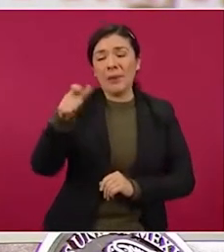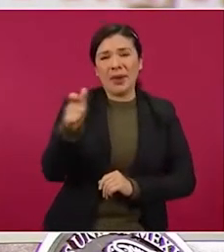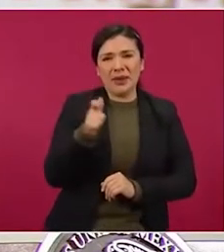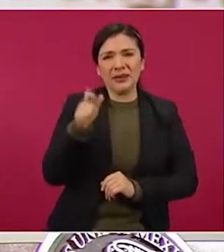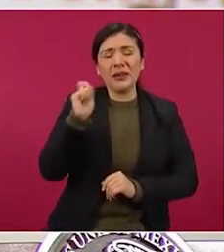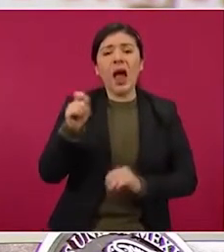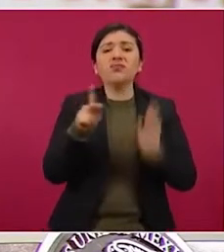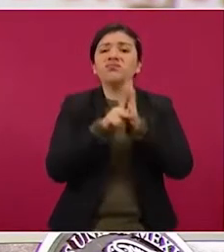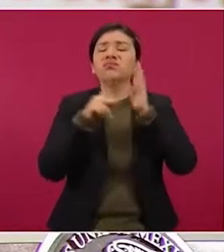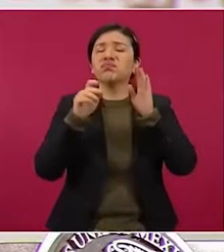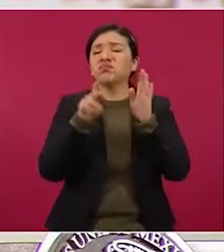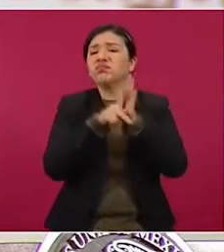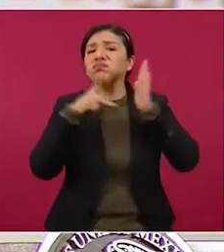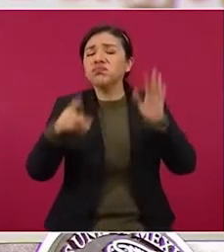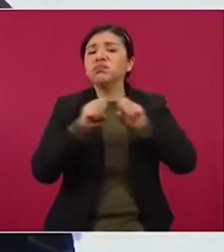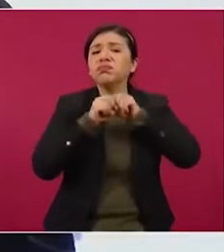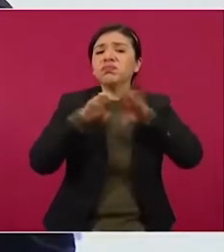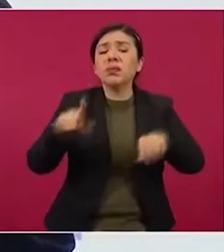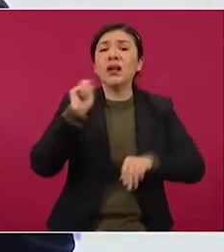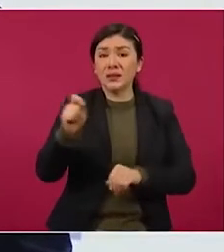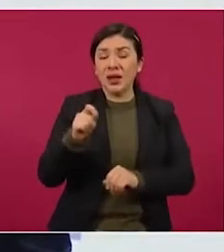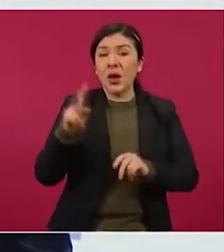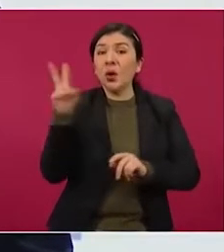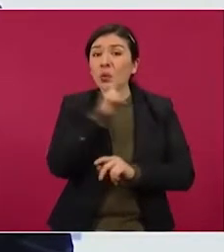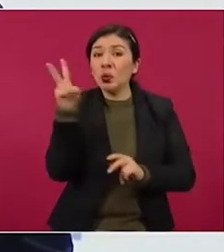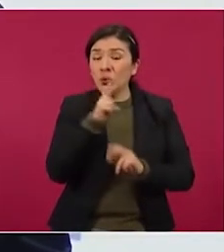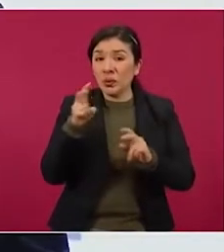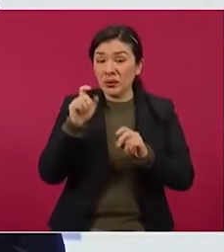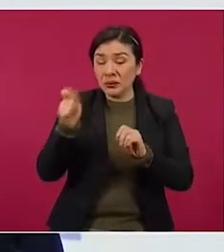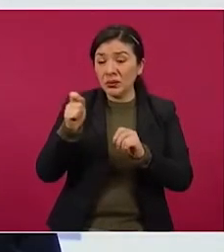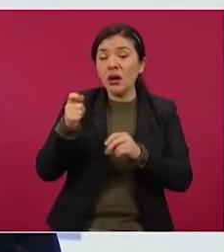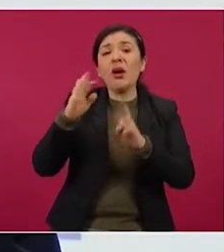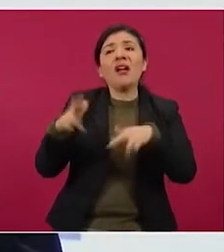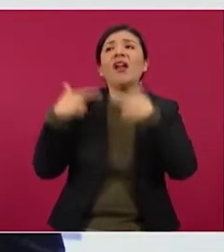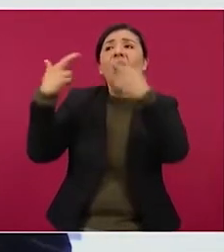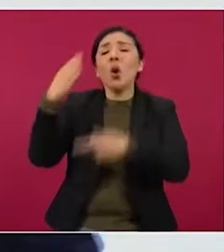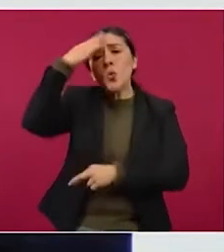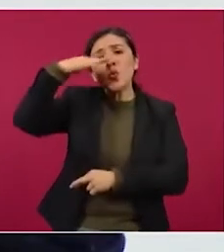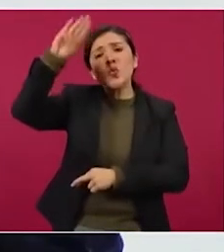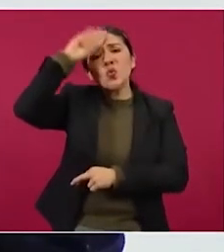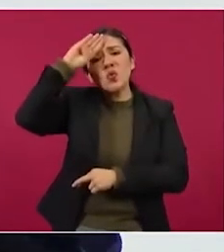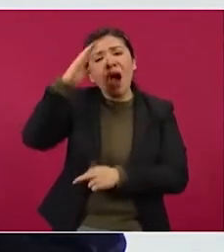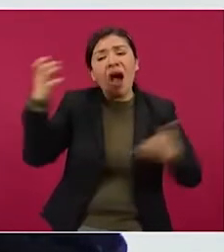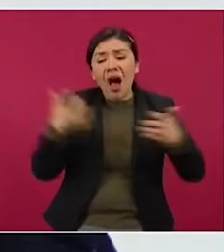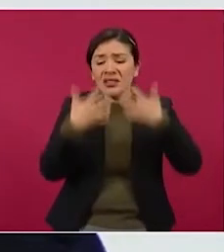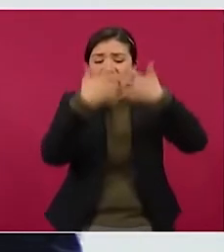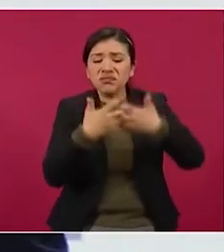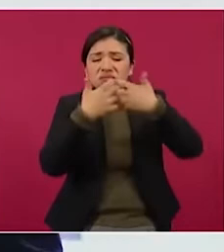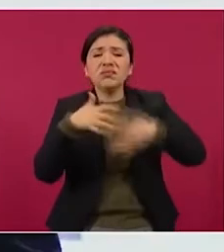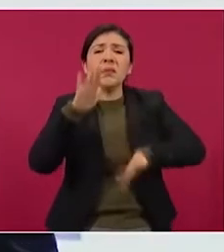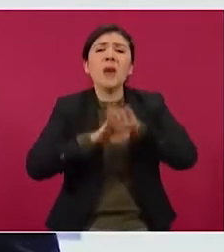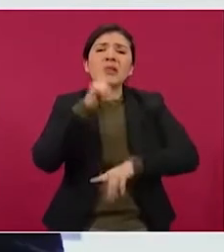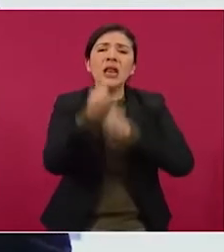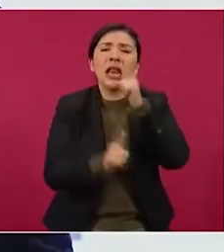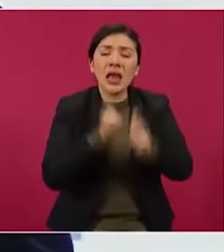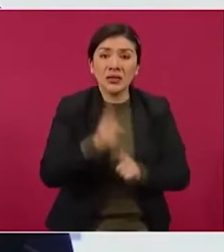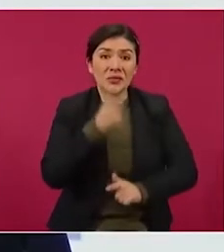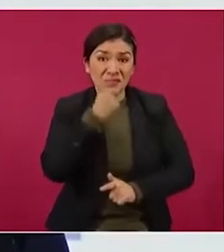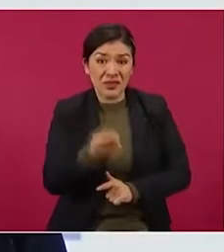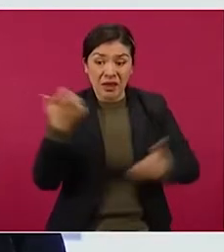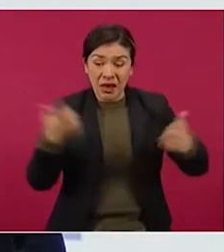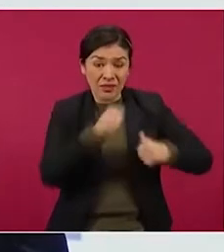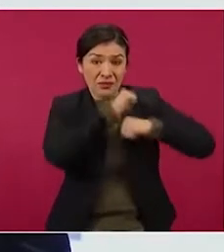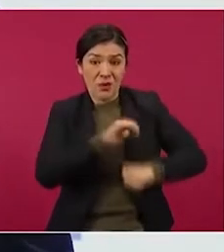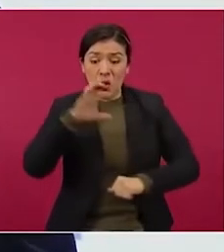con retrasos, sobrecostos y regalados a Cuba, en el que afirma que los ventiladores producidos por